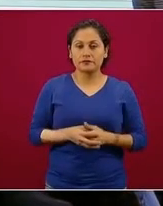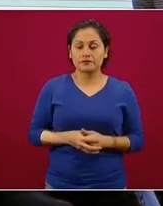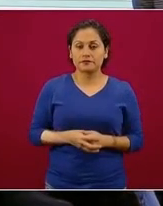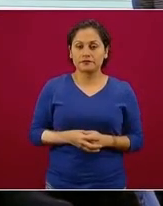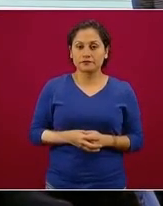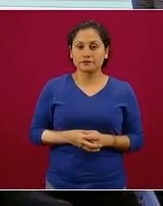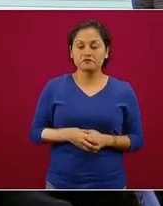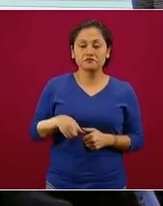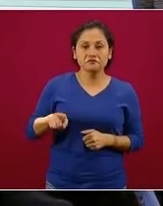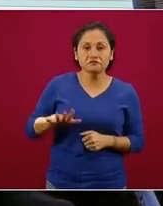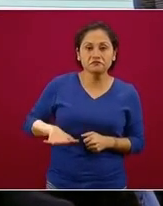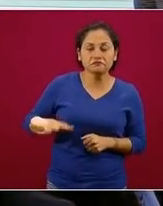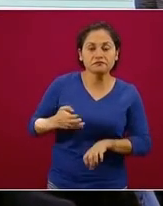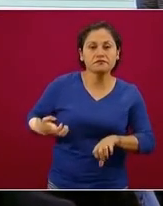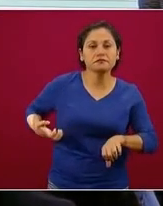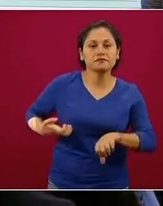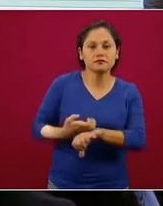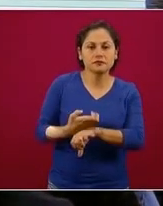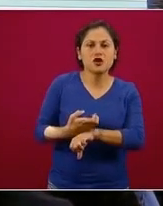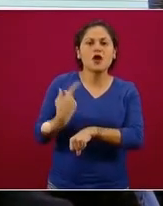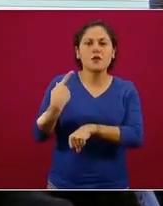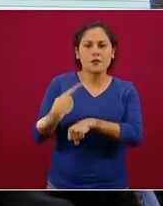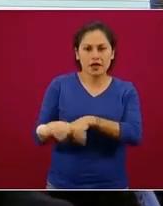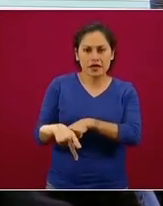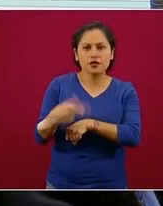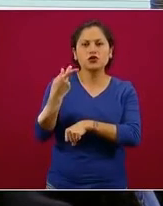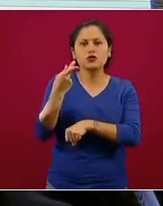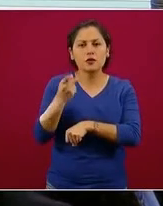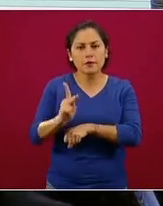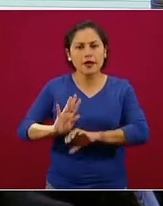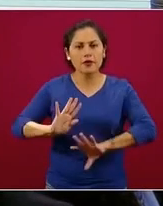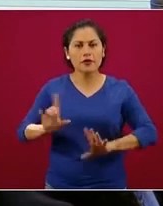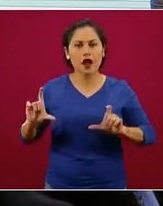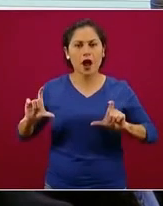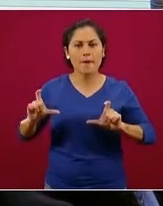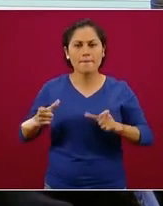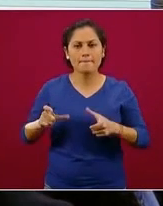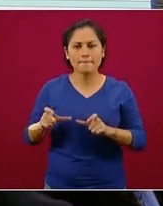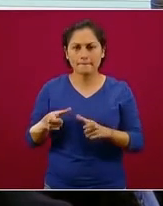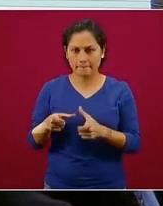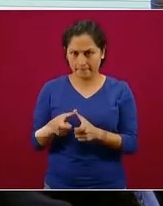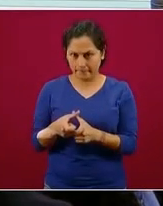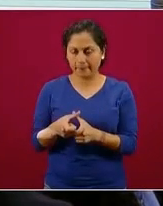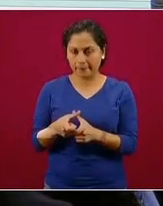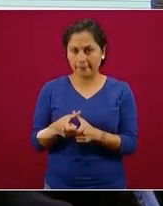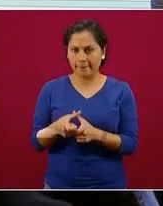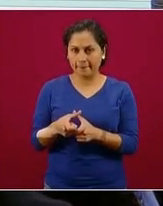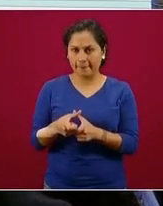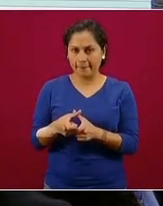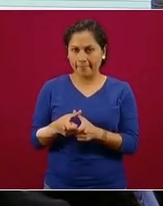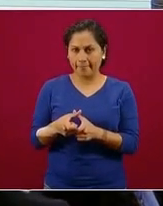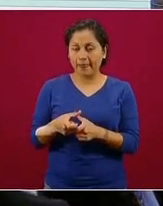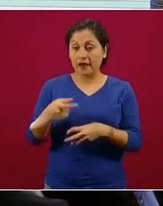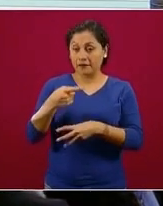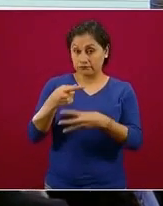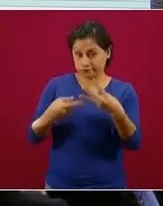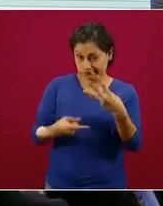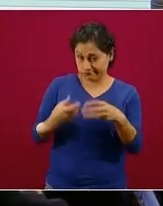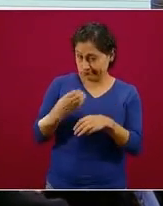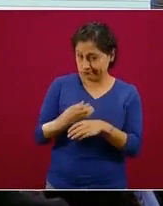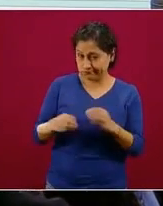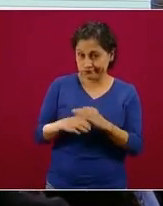riesgo epidémico, pero este descenso es moderado. Entonces, son tres elementos, el color